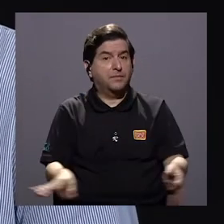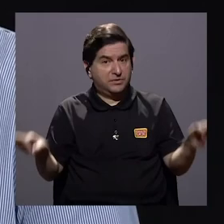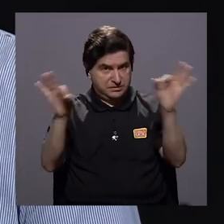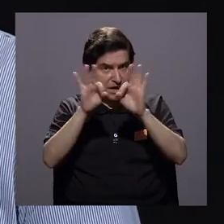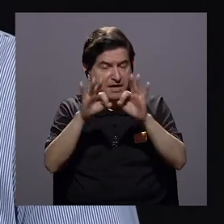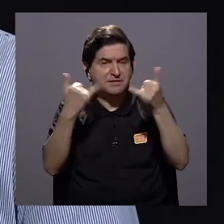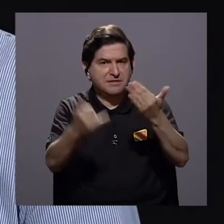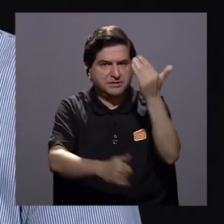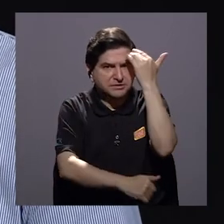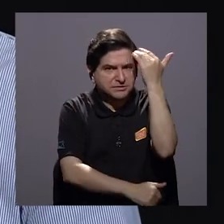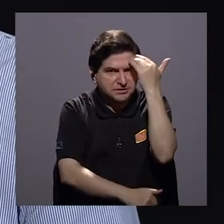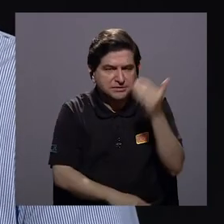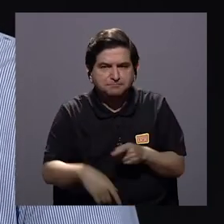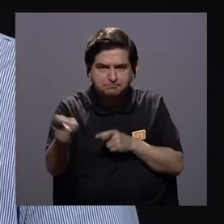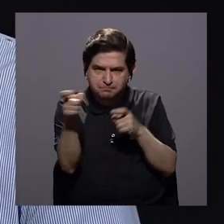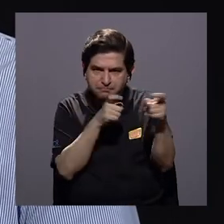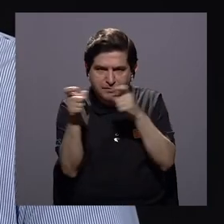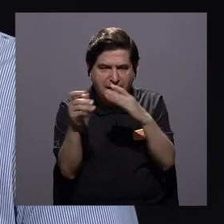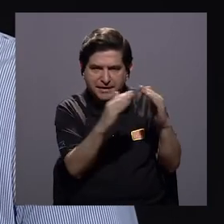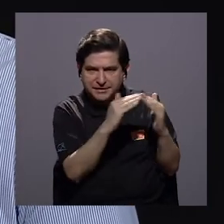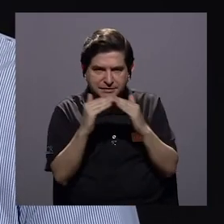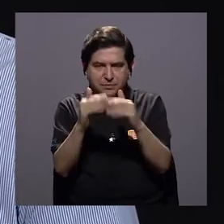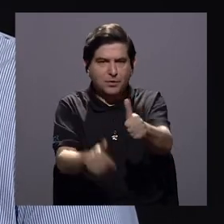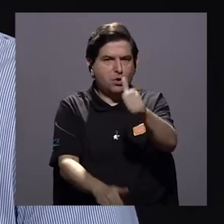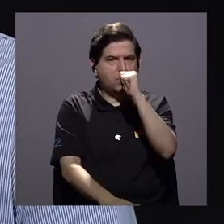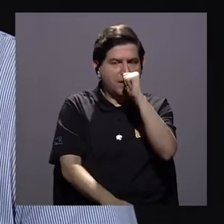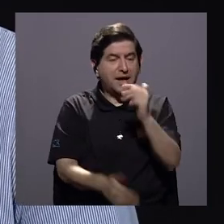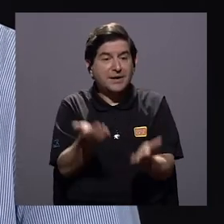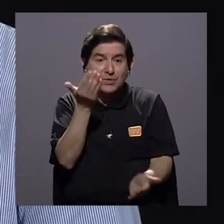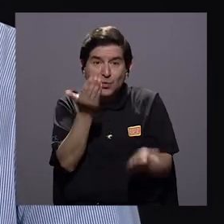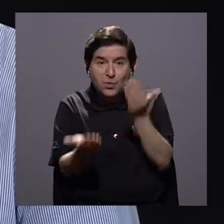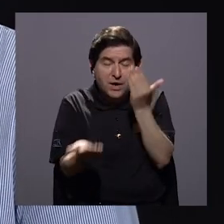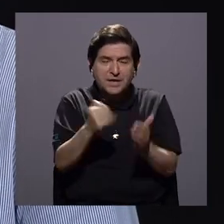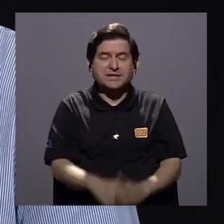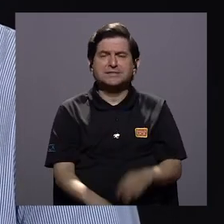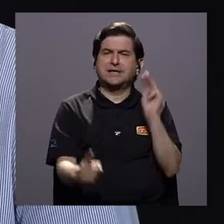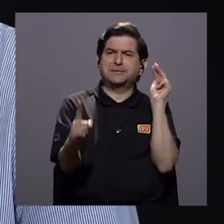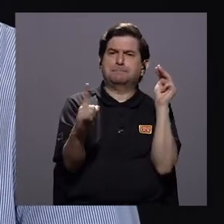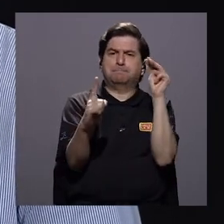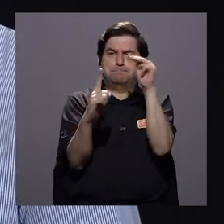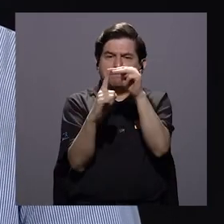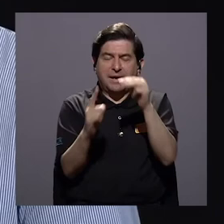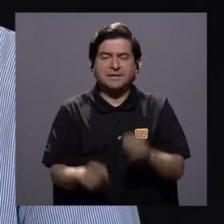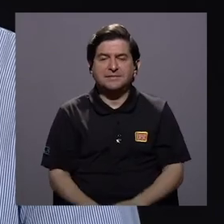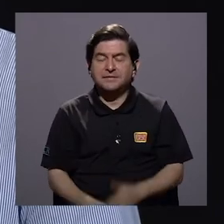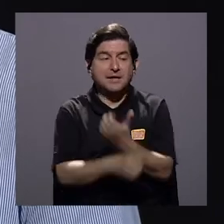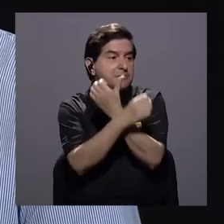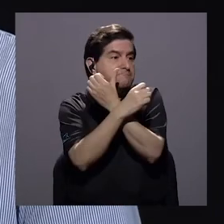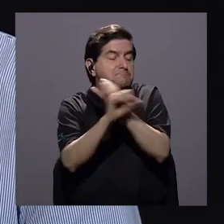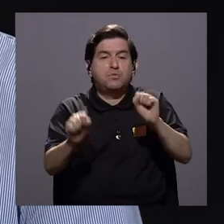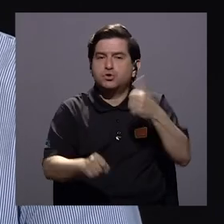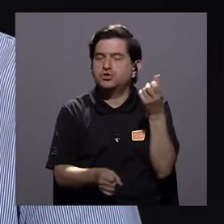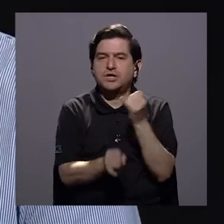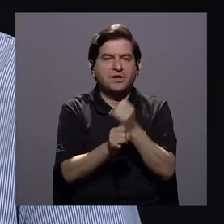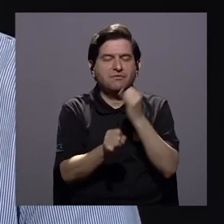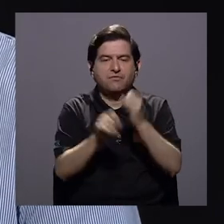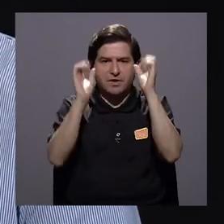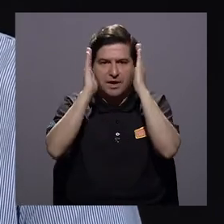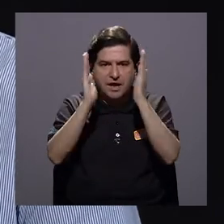un actor que es central porque ya sabemos que el manejo comunitario del agua es probablemente una meta además que es imposible que otras